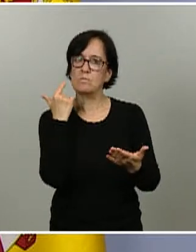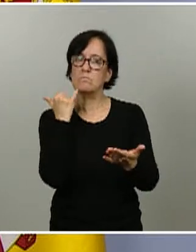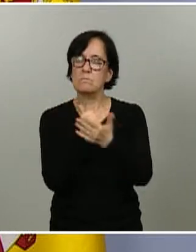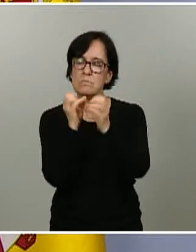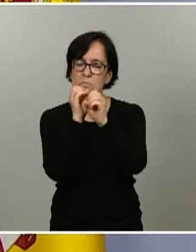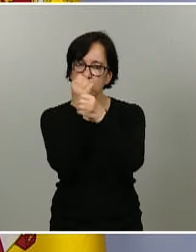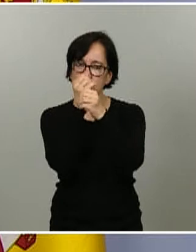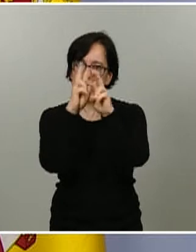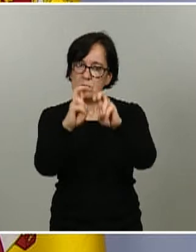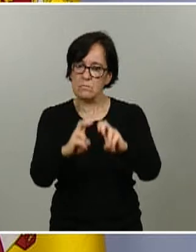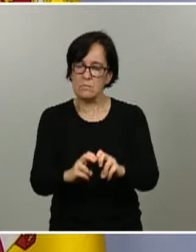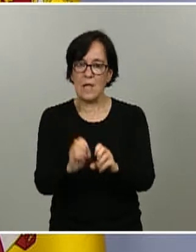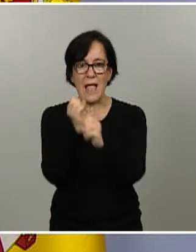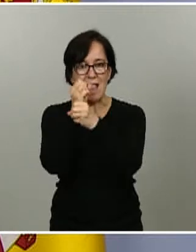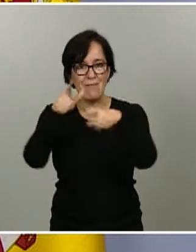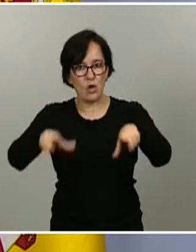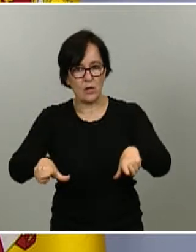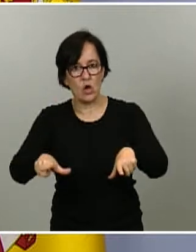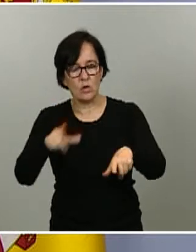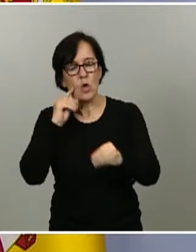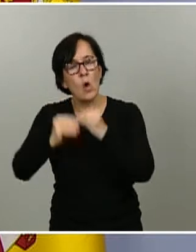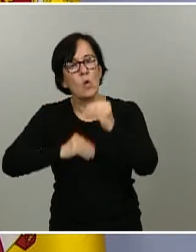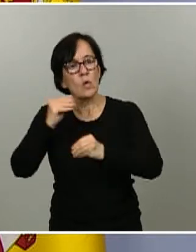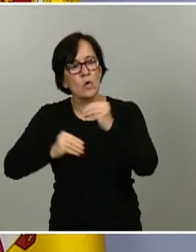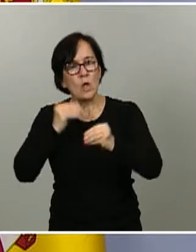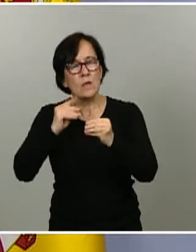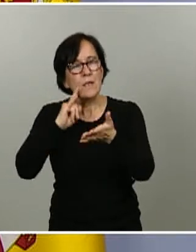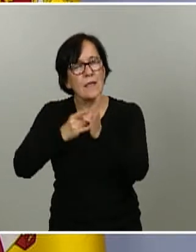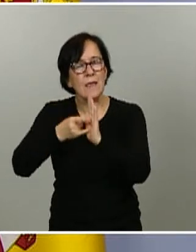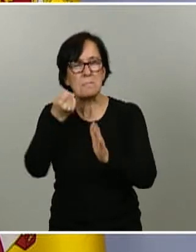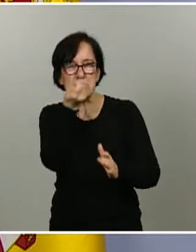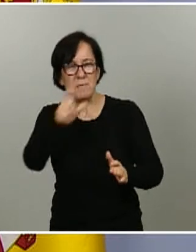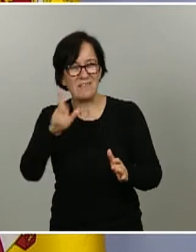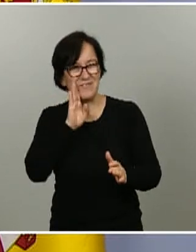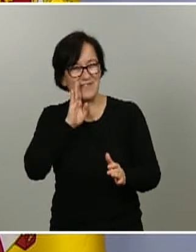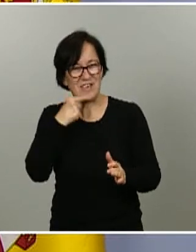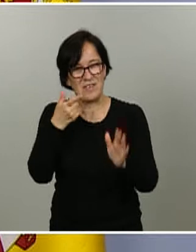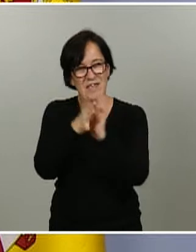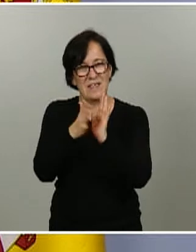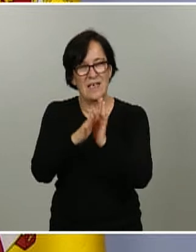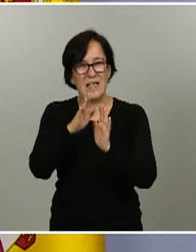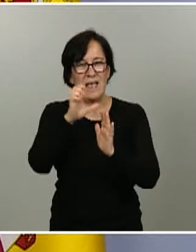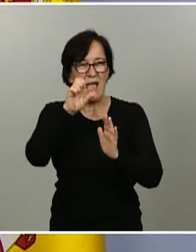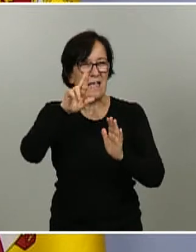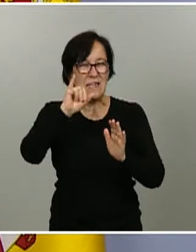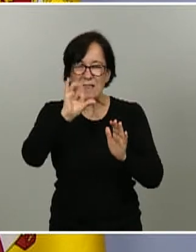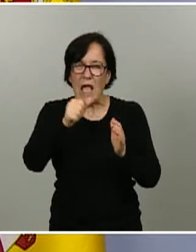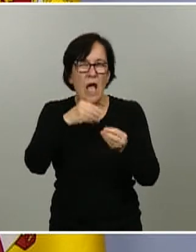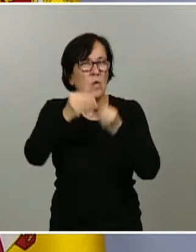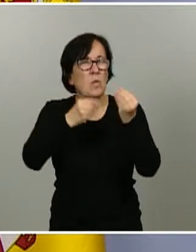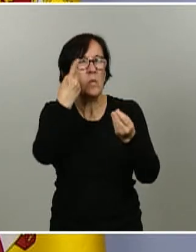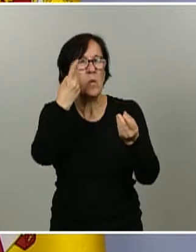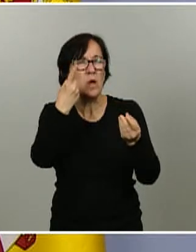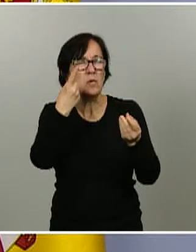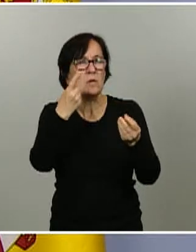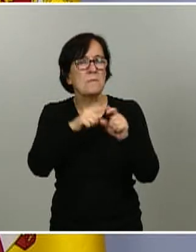en laboratorio, utilizando efectivamente una técnica similar a la que hacía referencia, a un ELISA. Es un inmunoensayo,